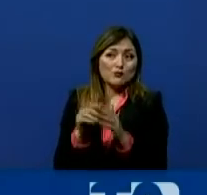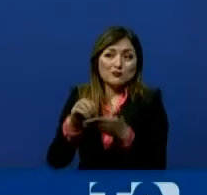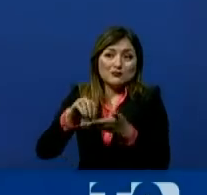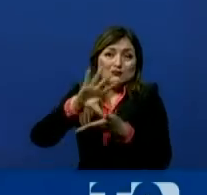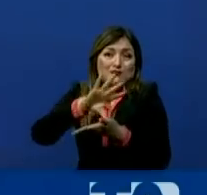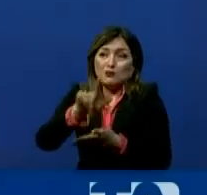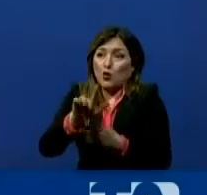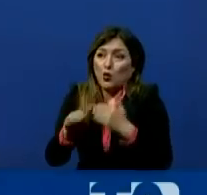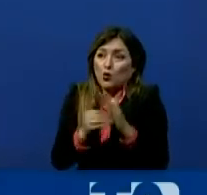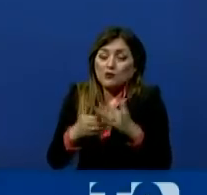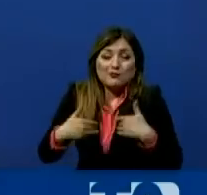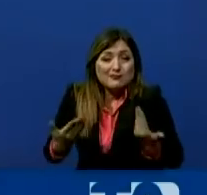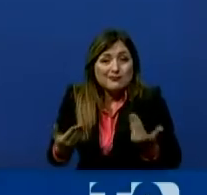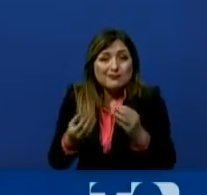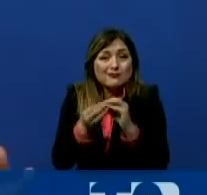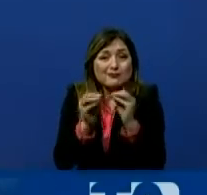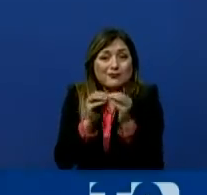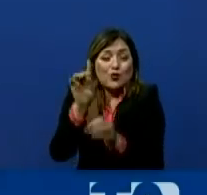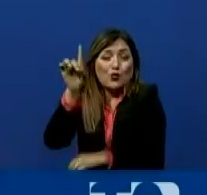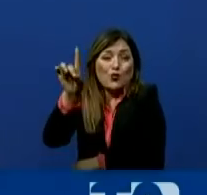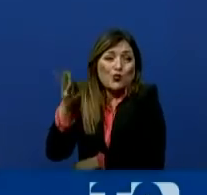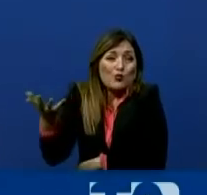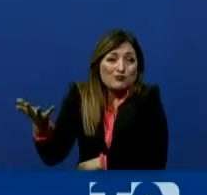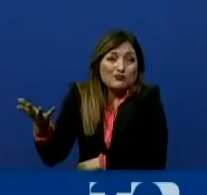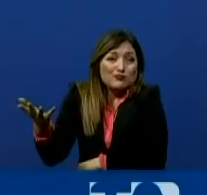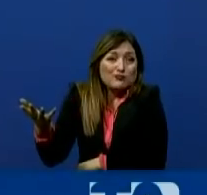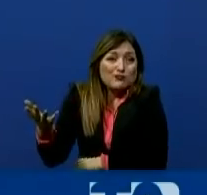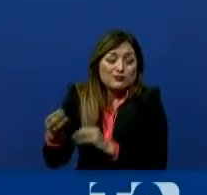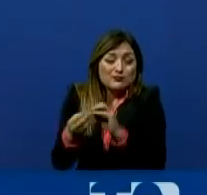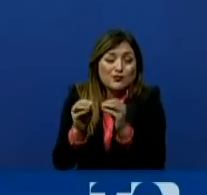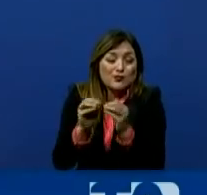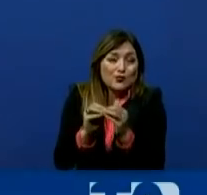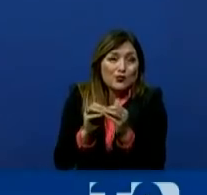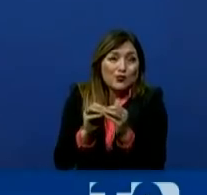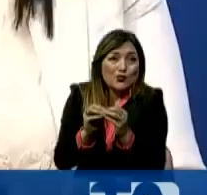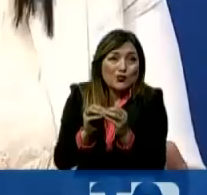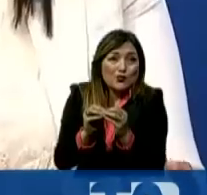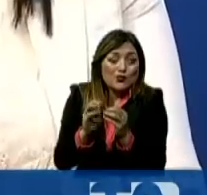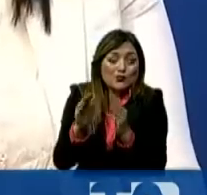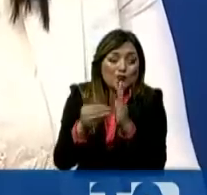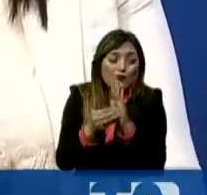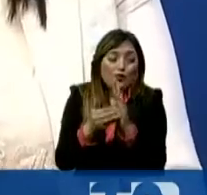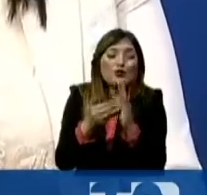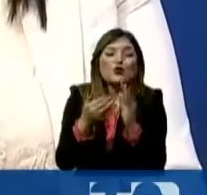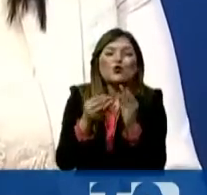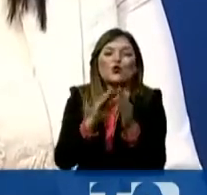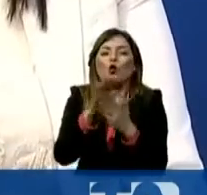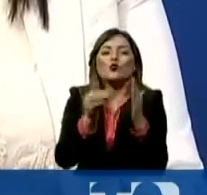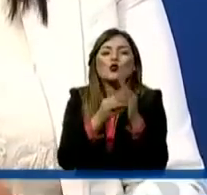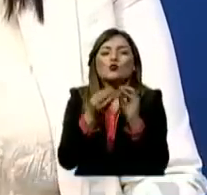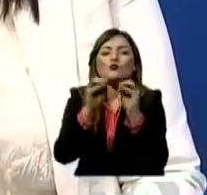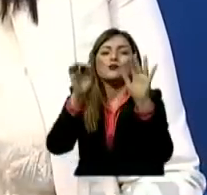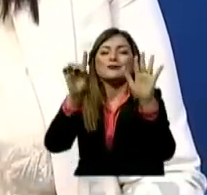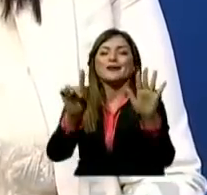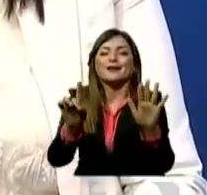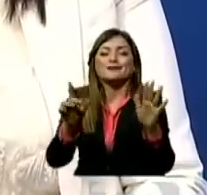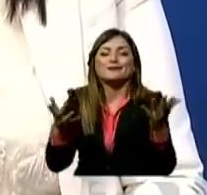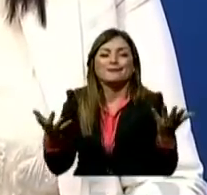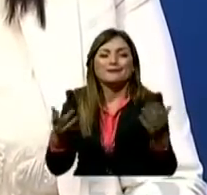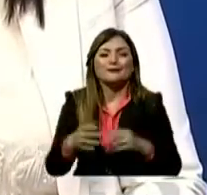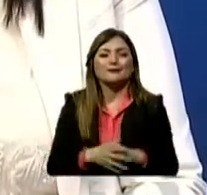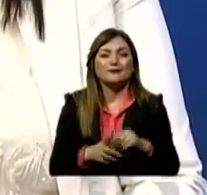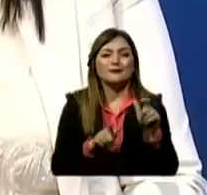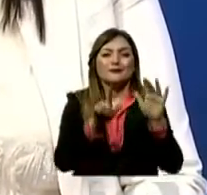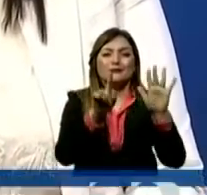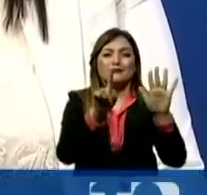opone en la Asamblea Nacional es el Partido Político UNES, el Partido Político Social Cristiano. Pero entonces si se lleva el